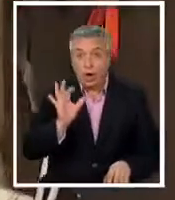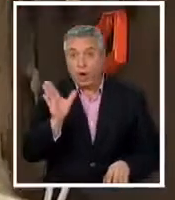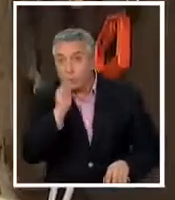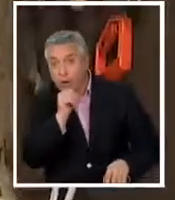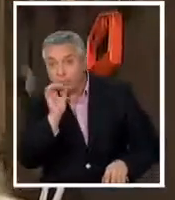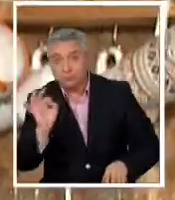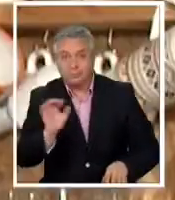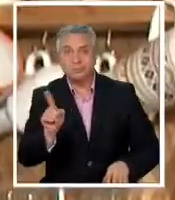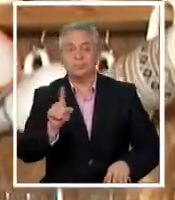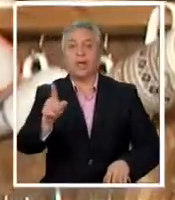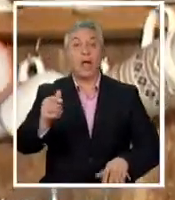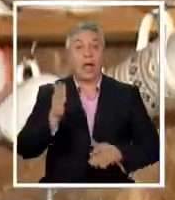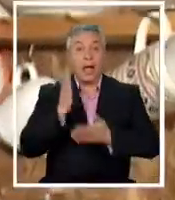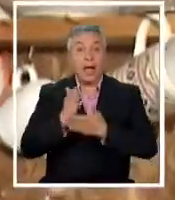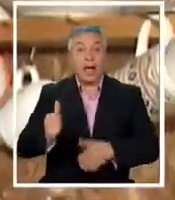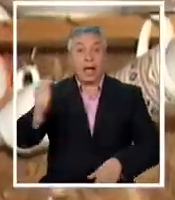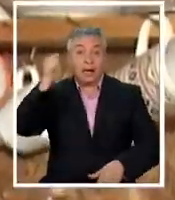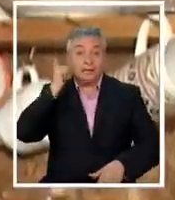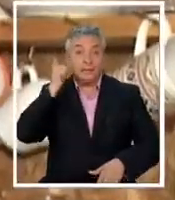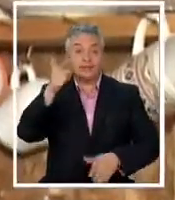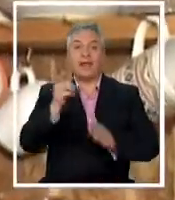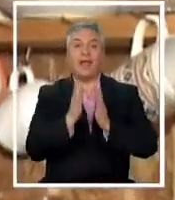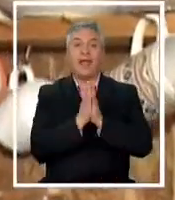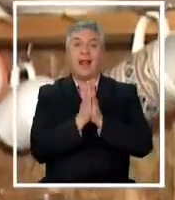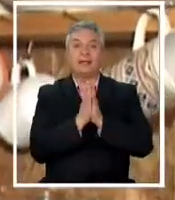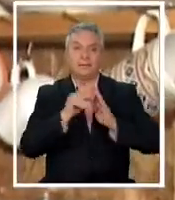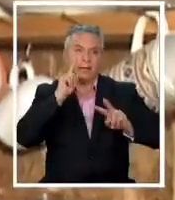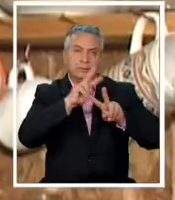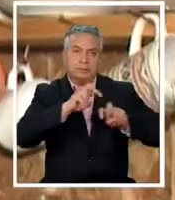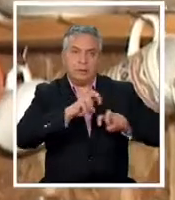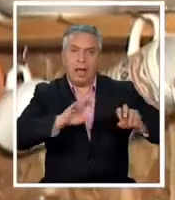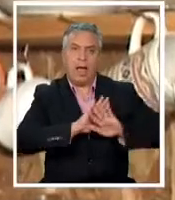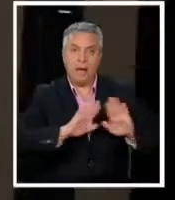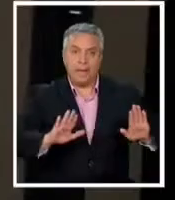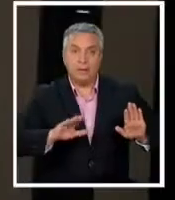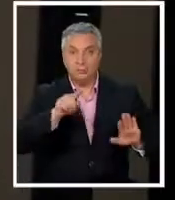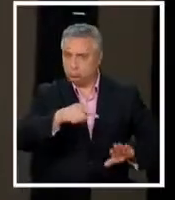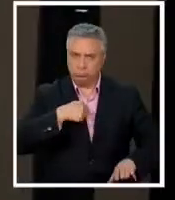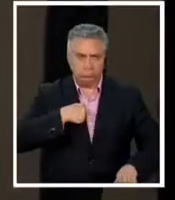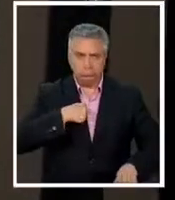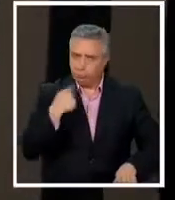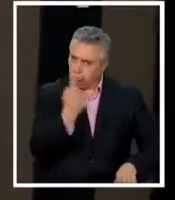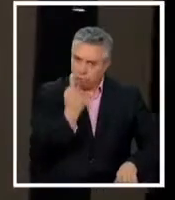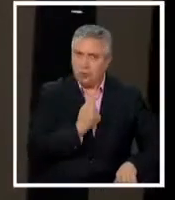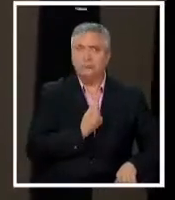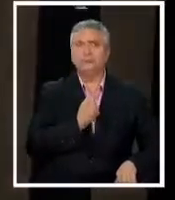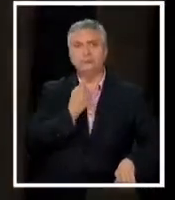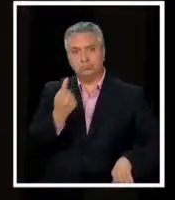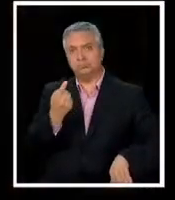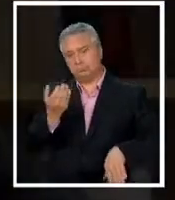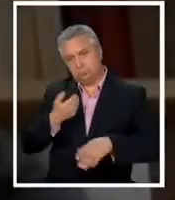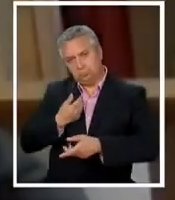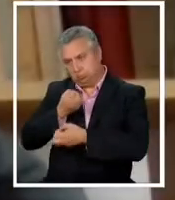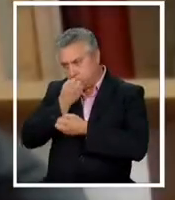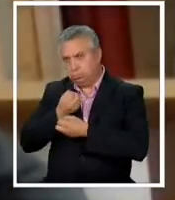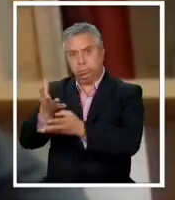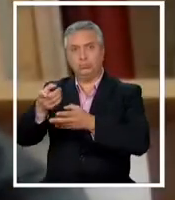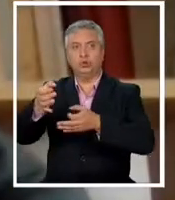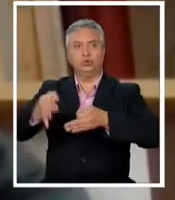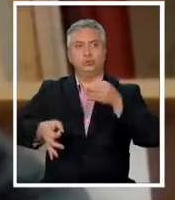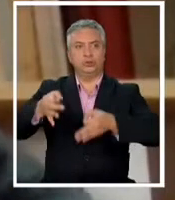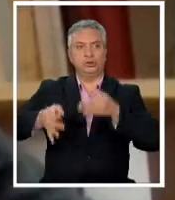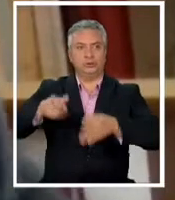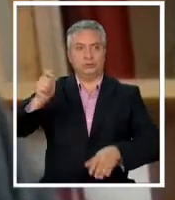Como hasta ayer la investigación era solo canónica también era secreta. Al autodenunciarse ante la justicia penal eso cambiará. Este caso en